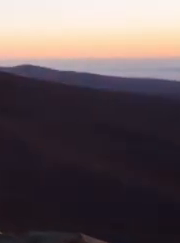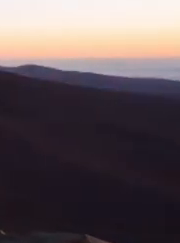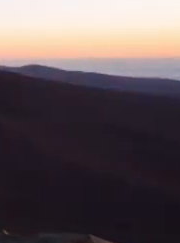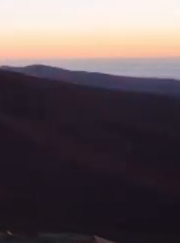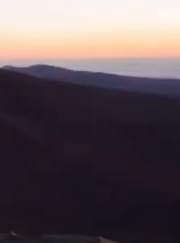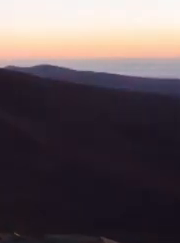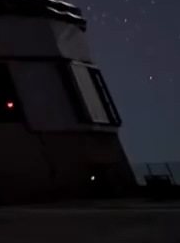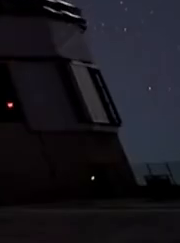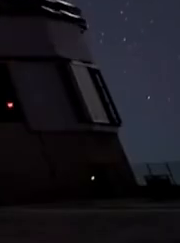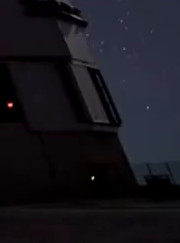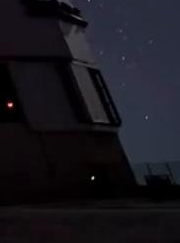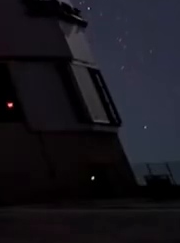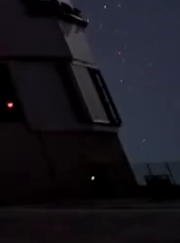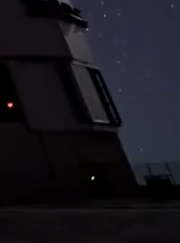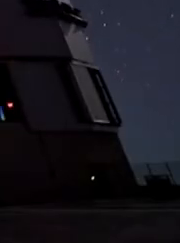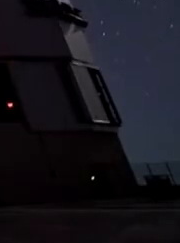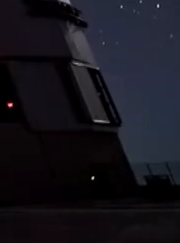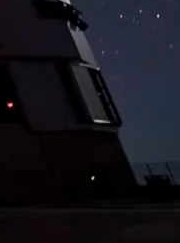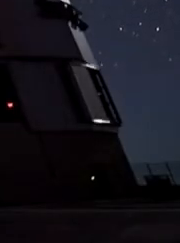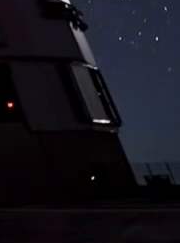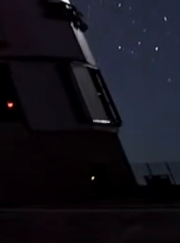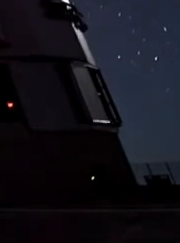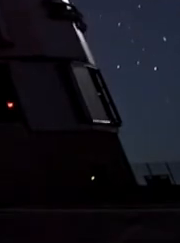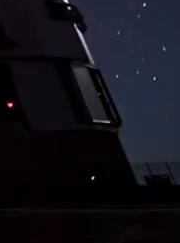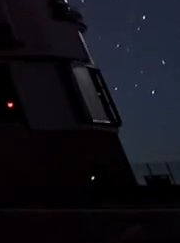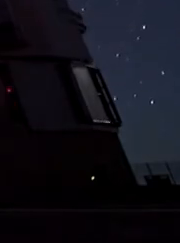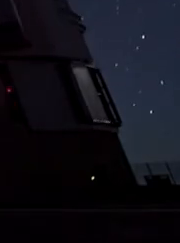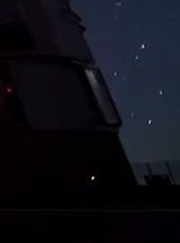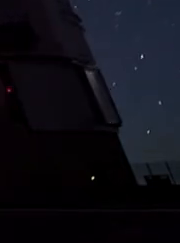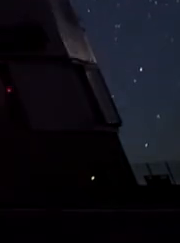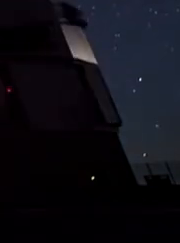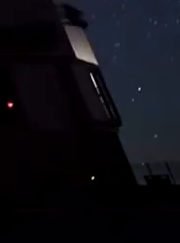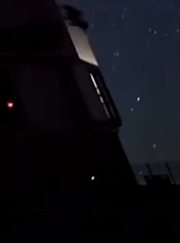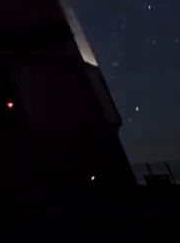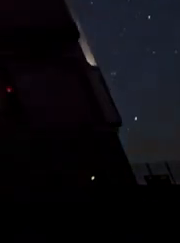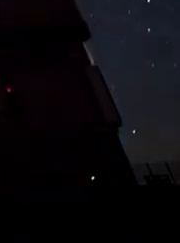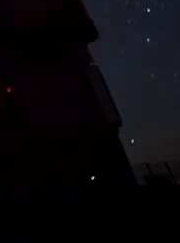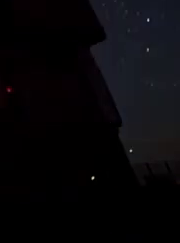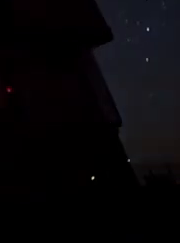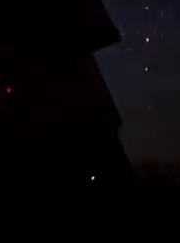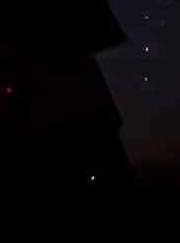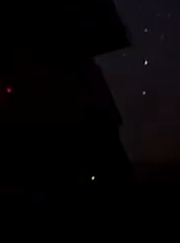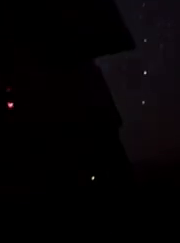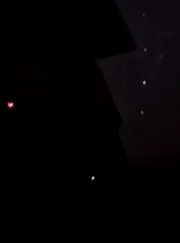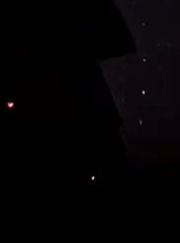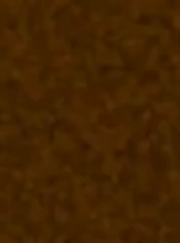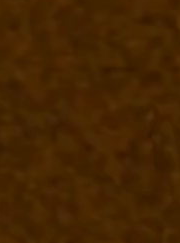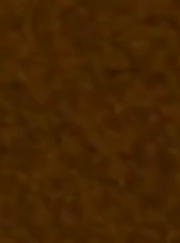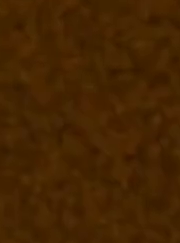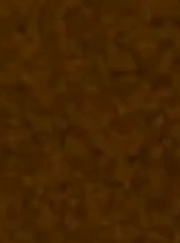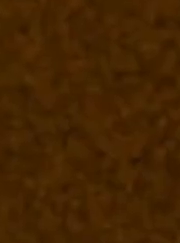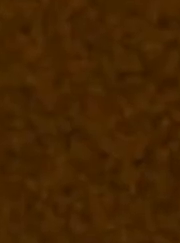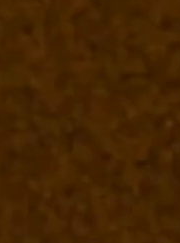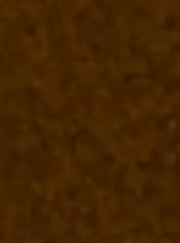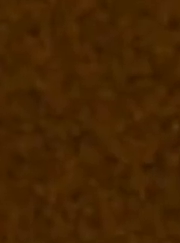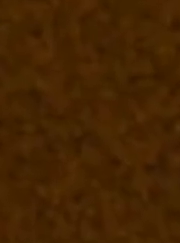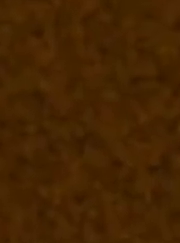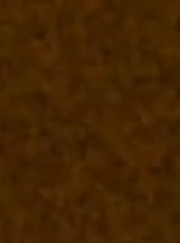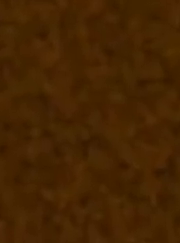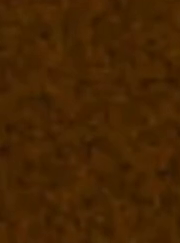Using ESO's VLT, astronomers measured the age of the oldest star known in the Milky Way.